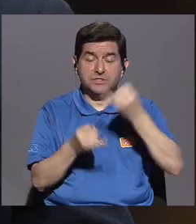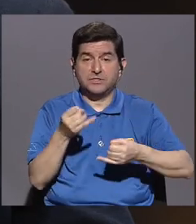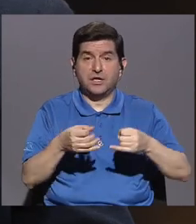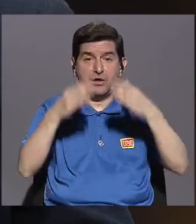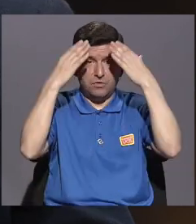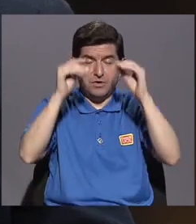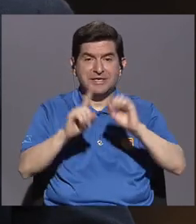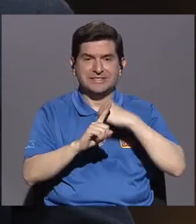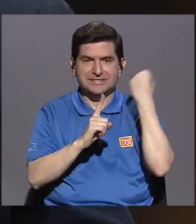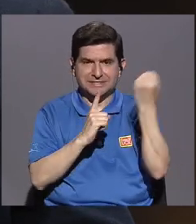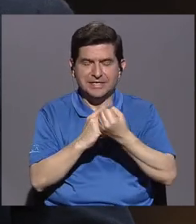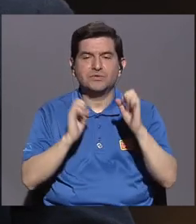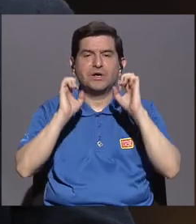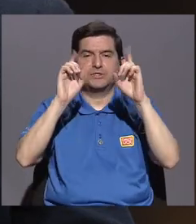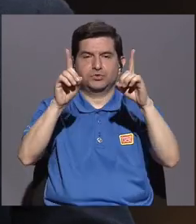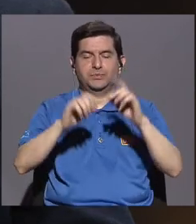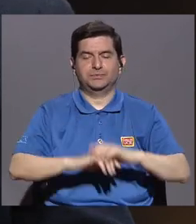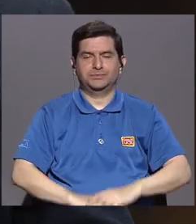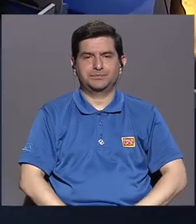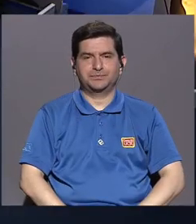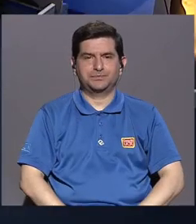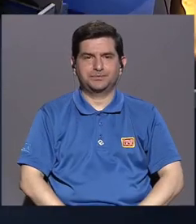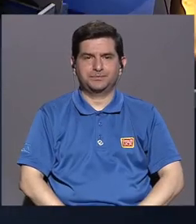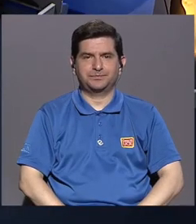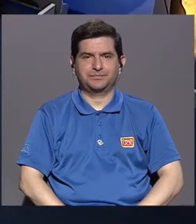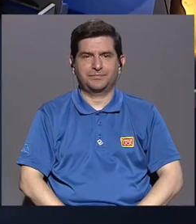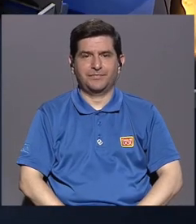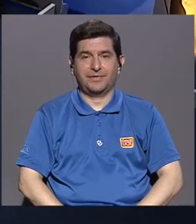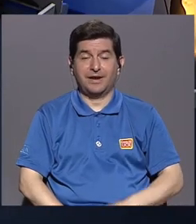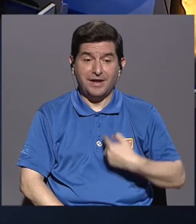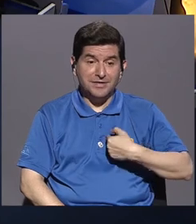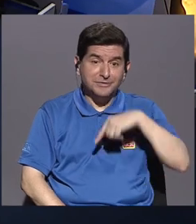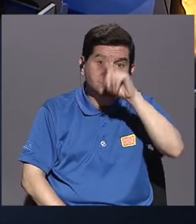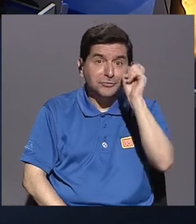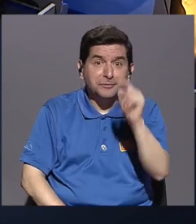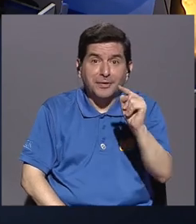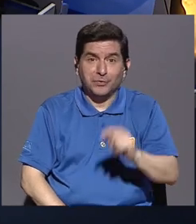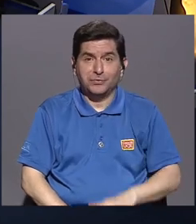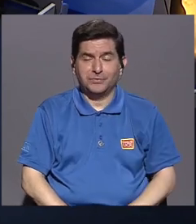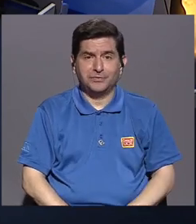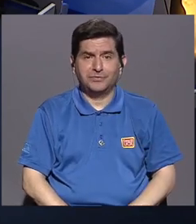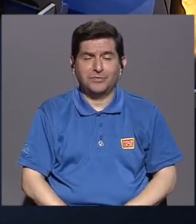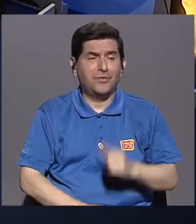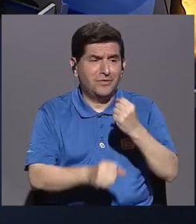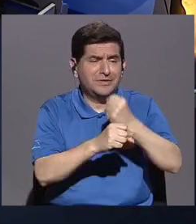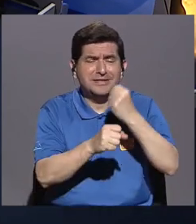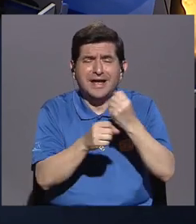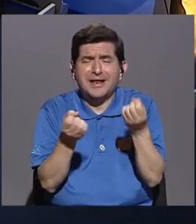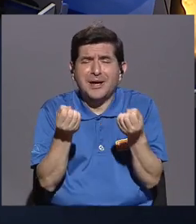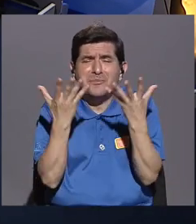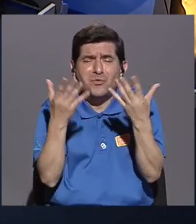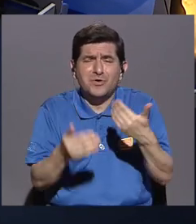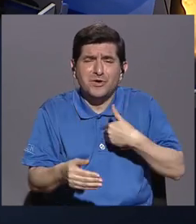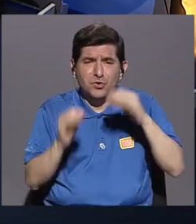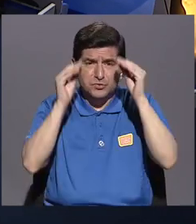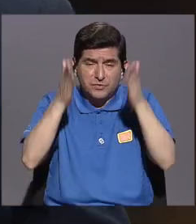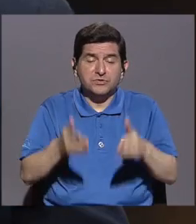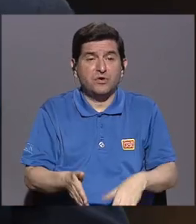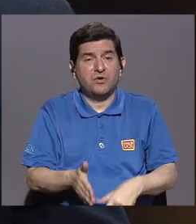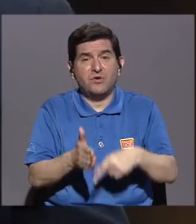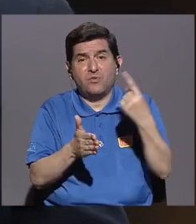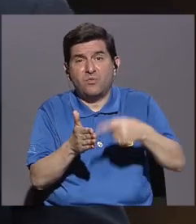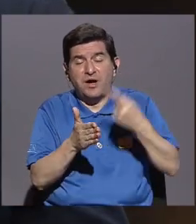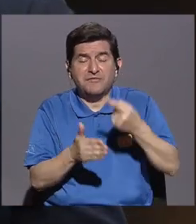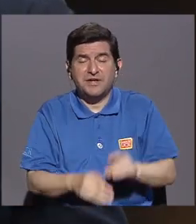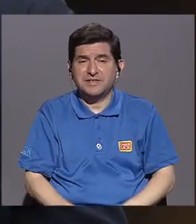informe del Estado de la Educación. Justo por lo que decíamos, ¿no? Exactamente. Por la cantidad de tareas que tienen los docentes. cantidad de tareas o